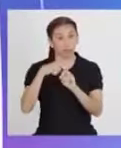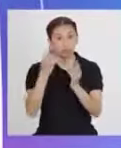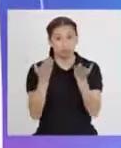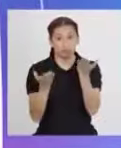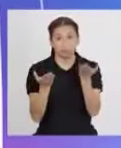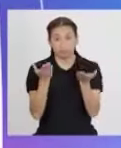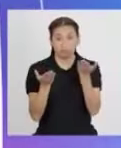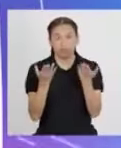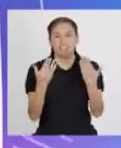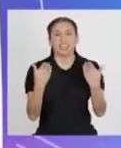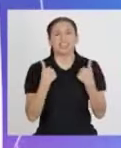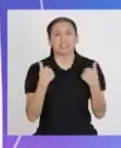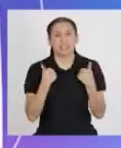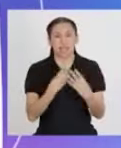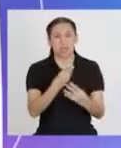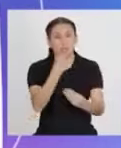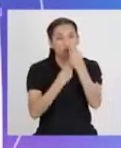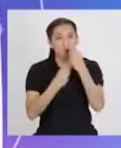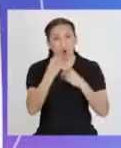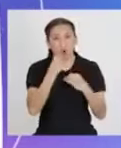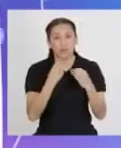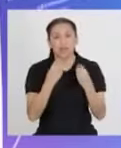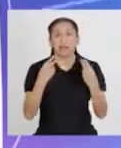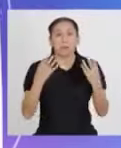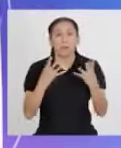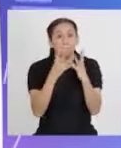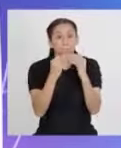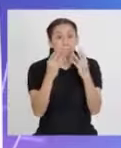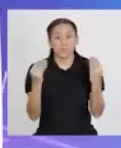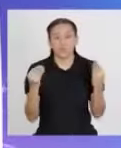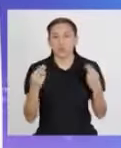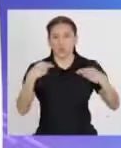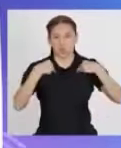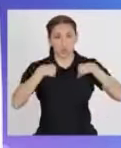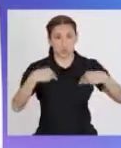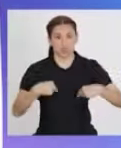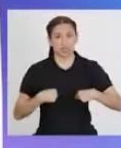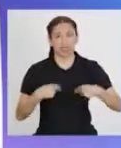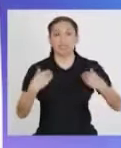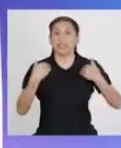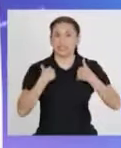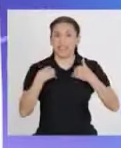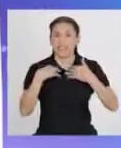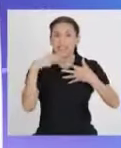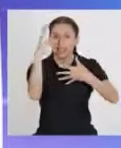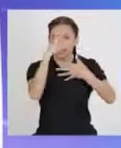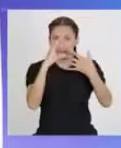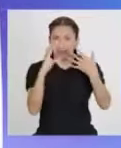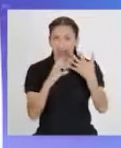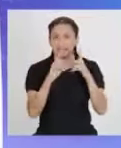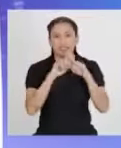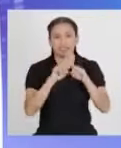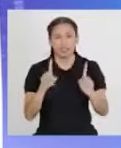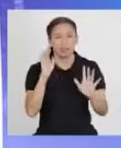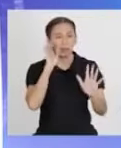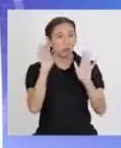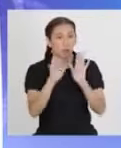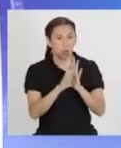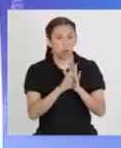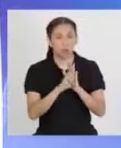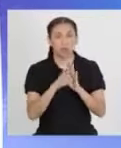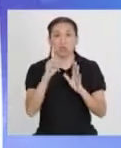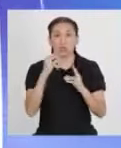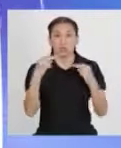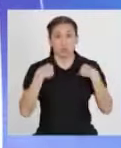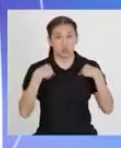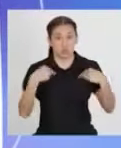saludable consiste en consumir alimentos con muchos nutrientes. Existen clasificaciones de alimentos, por ejemplo,